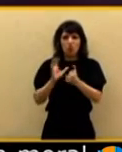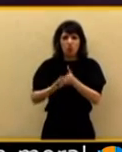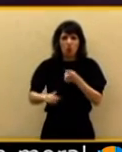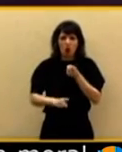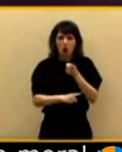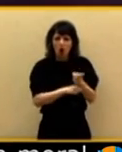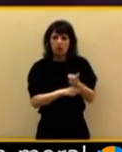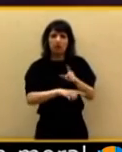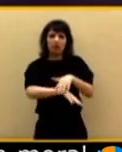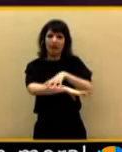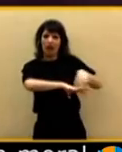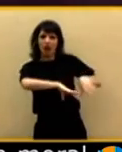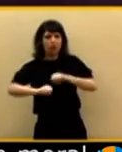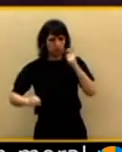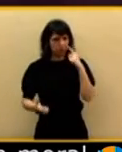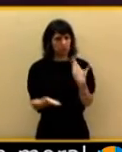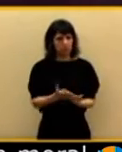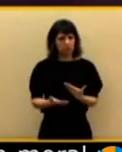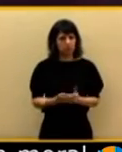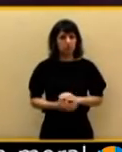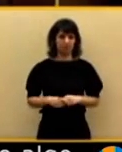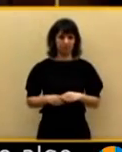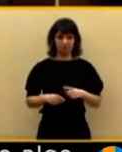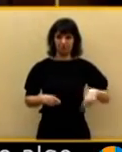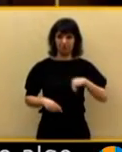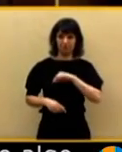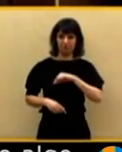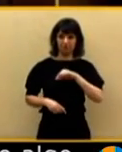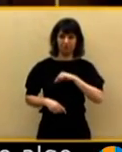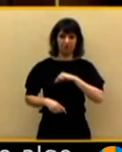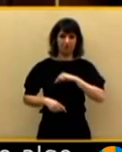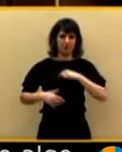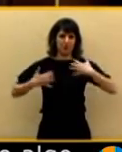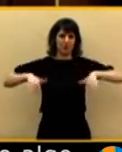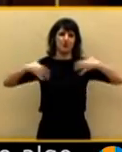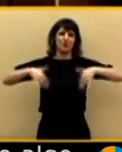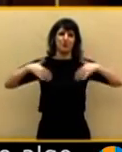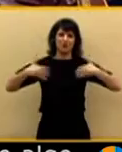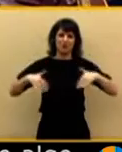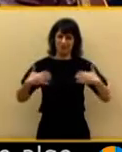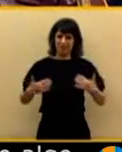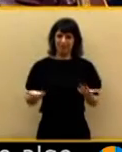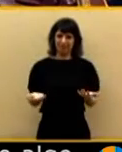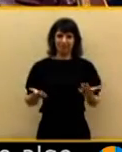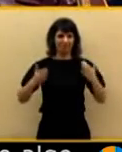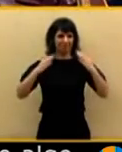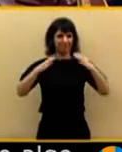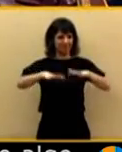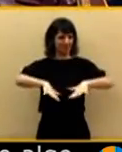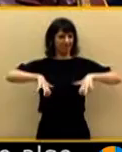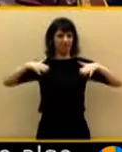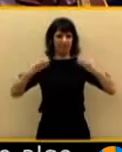o usted admite con lógico rubor en la cara la verdad. Y Carmen Calvo le recordaba que la pregunta no era la adecuada.